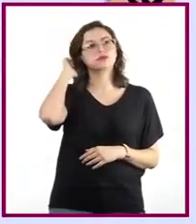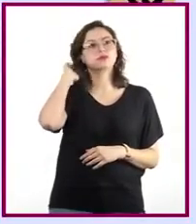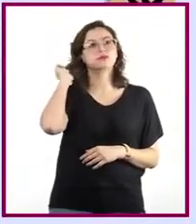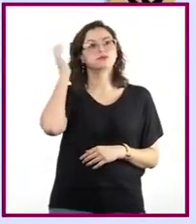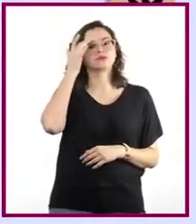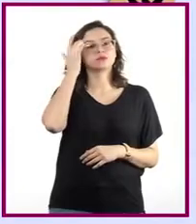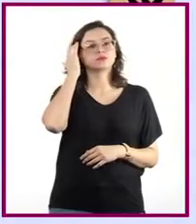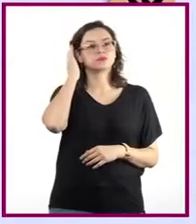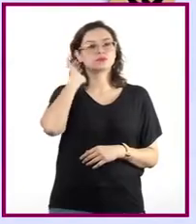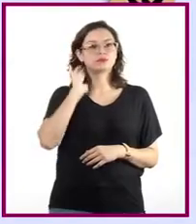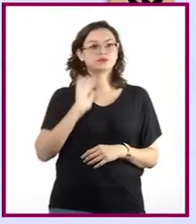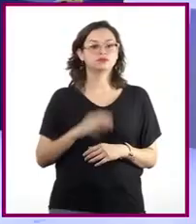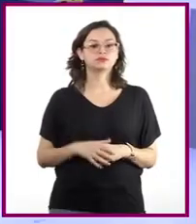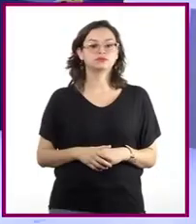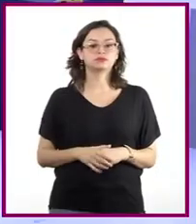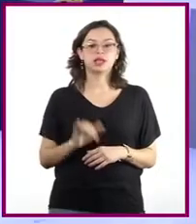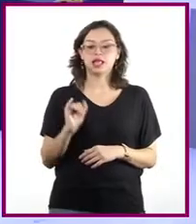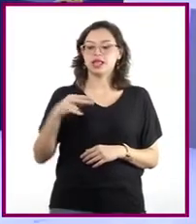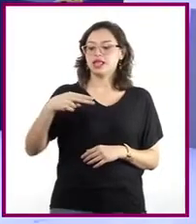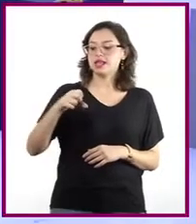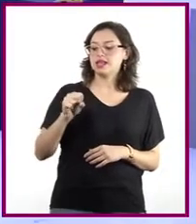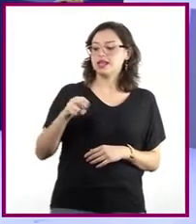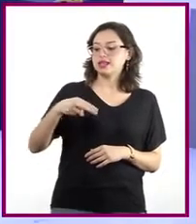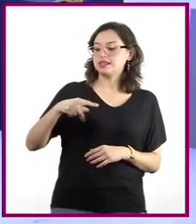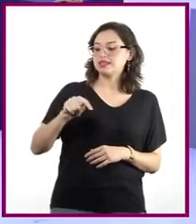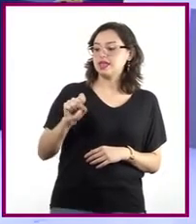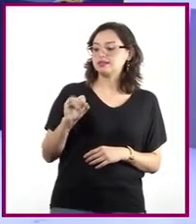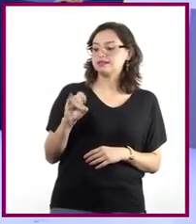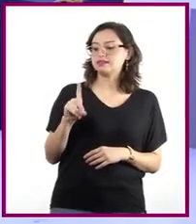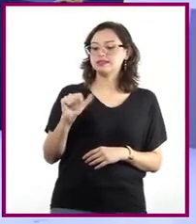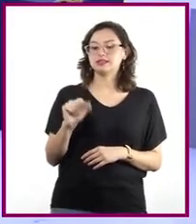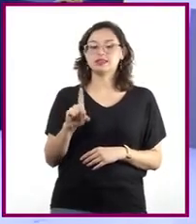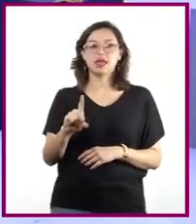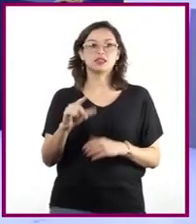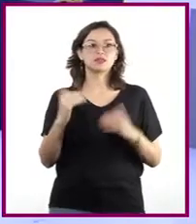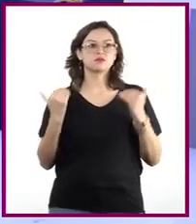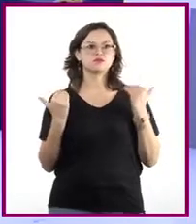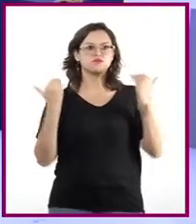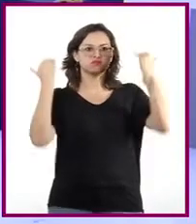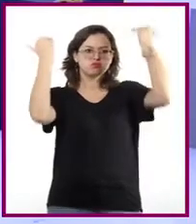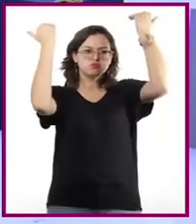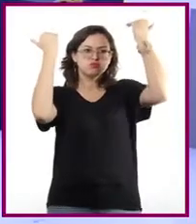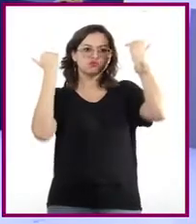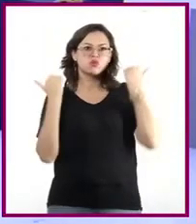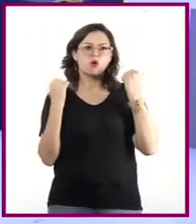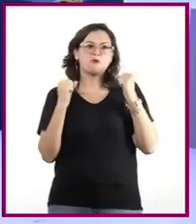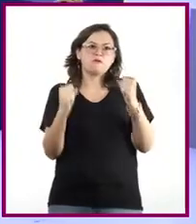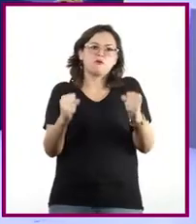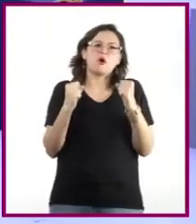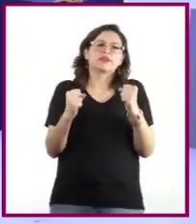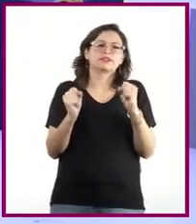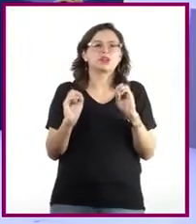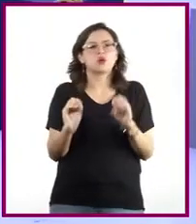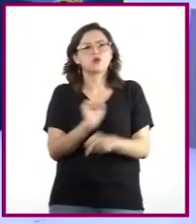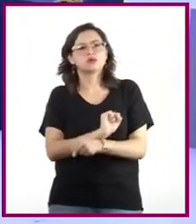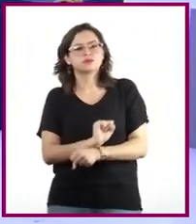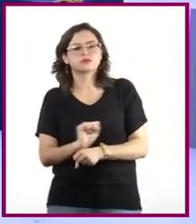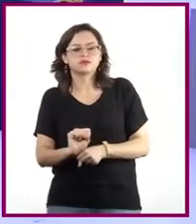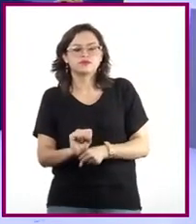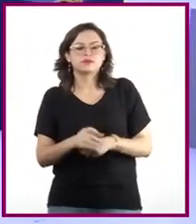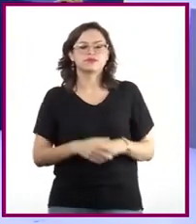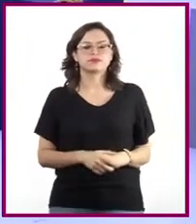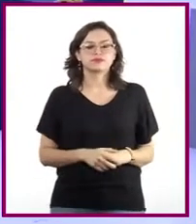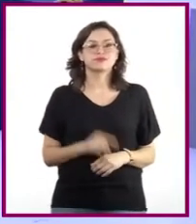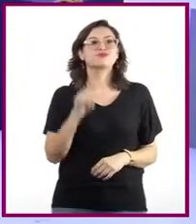La intensidad es el volumen con que suenan los sonidos, fuerte o débil. Conviértete